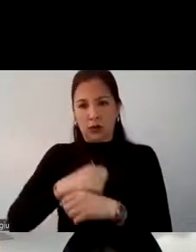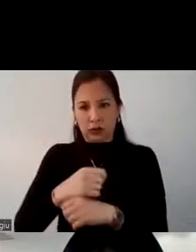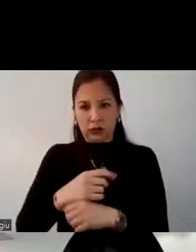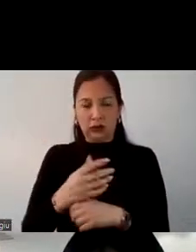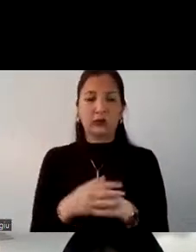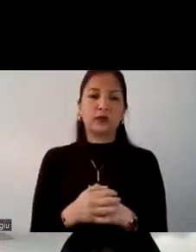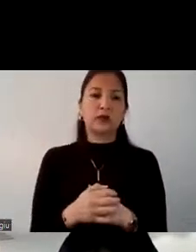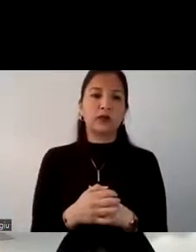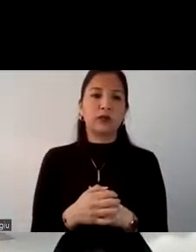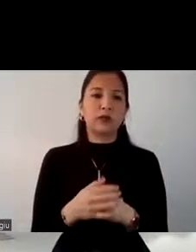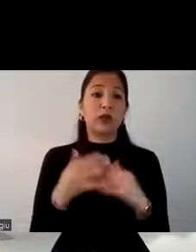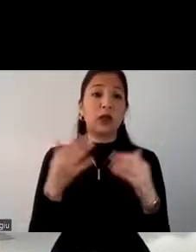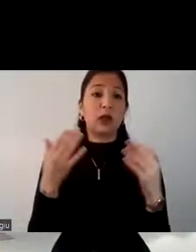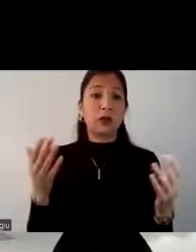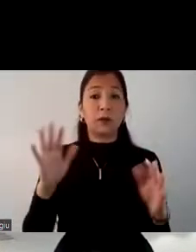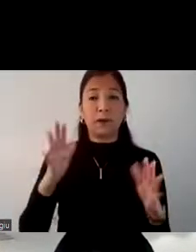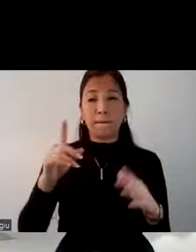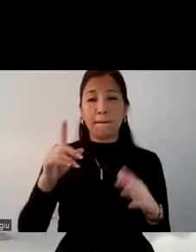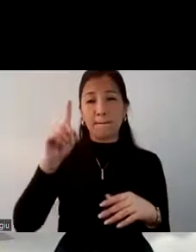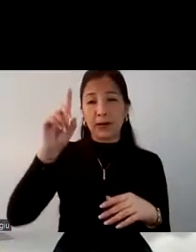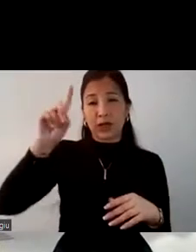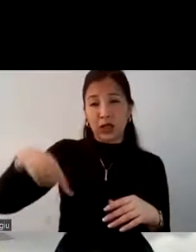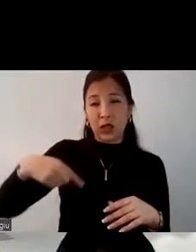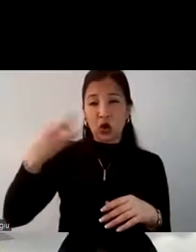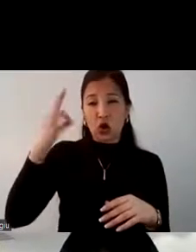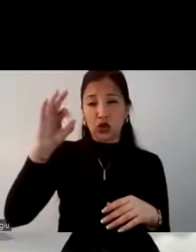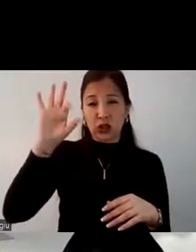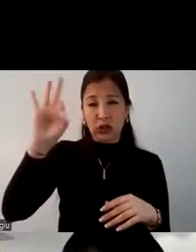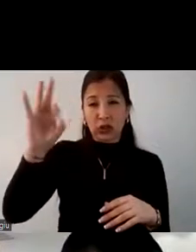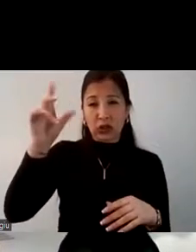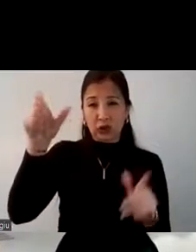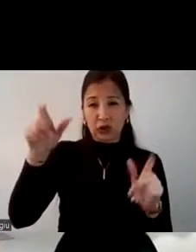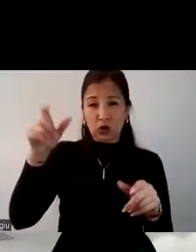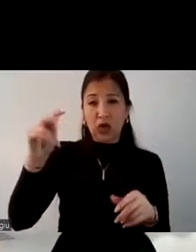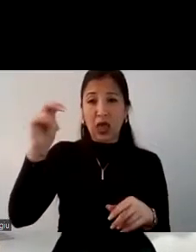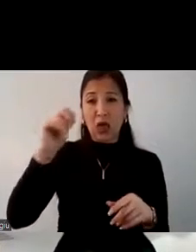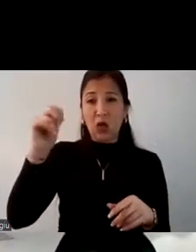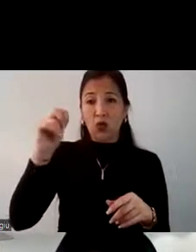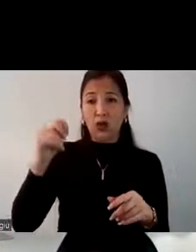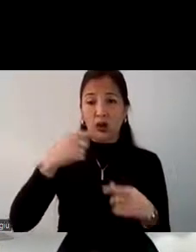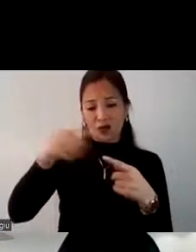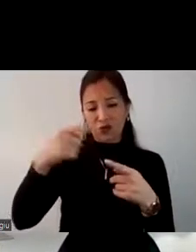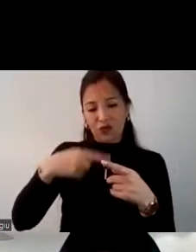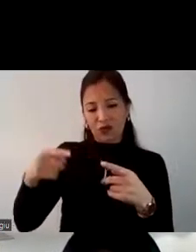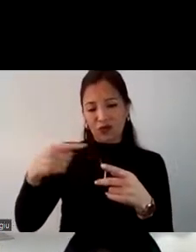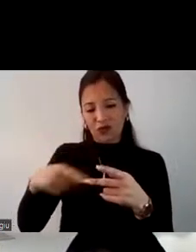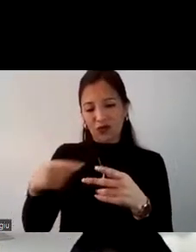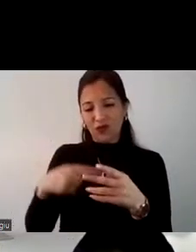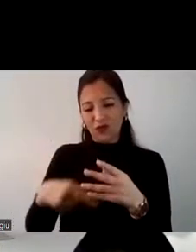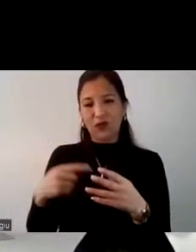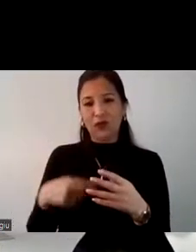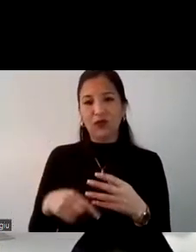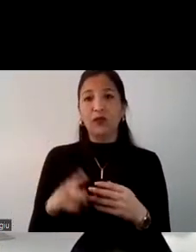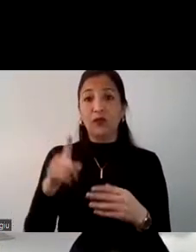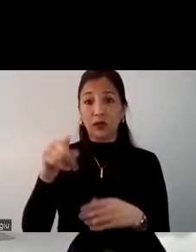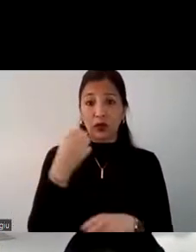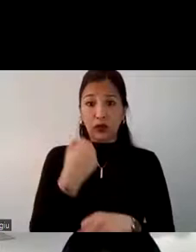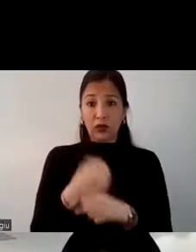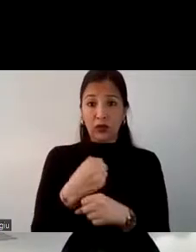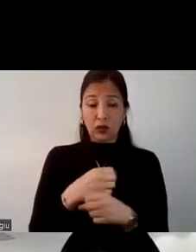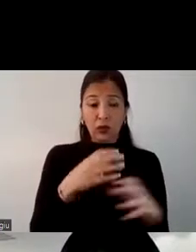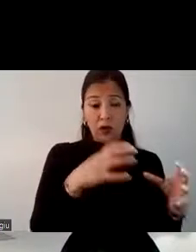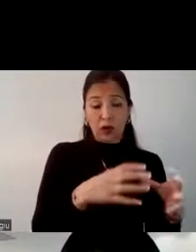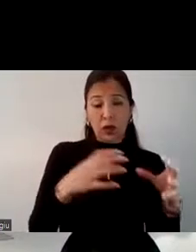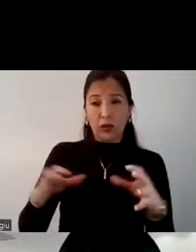obtuvimos fue de 1,083 ecuatorianos distribuidos de acuerdo a las características de la población. El trabajo de campo duró